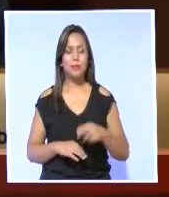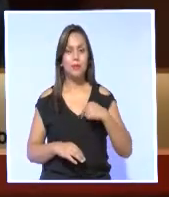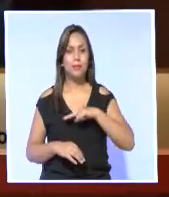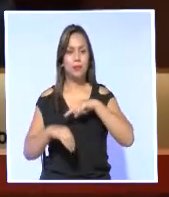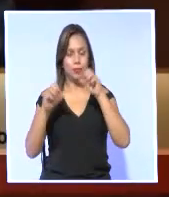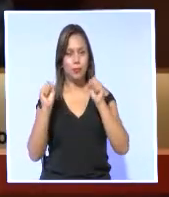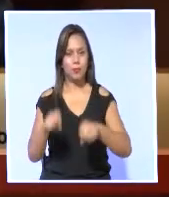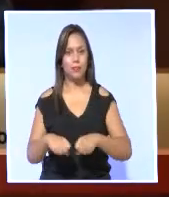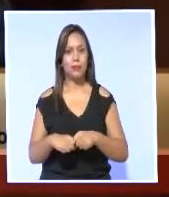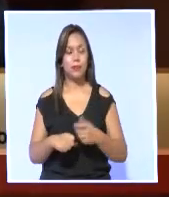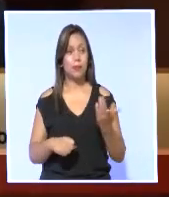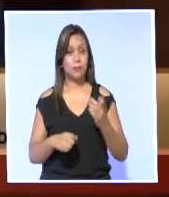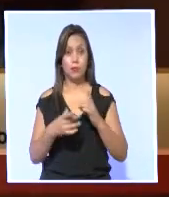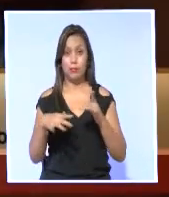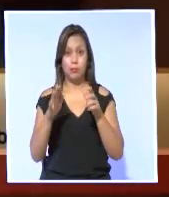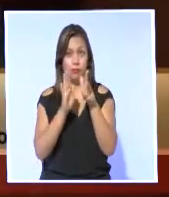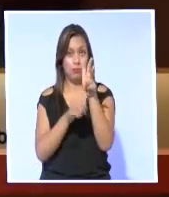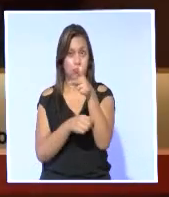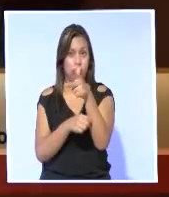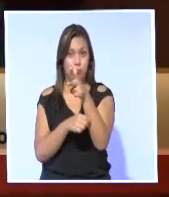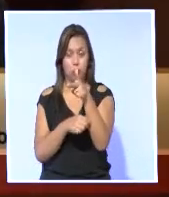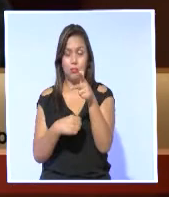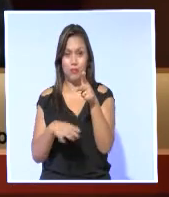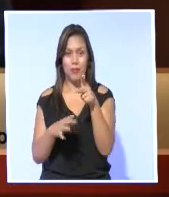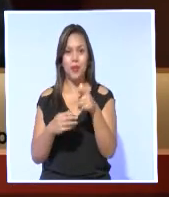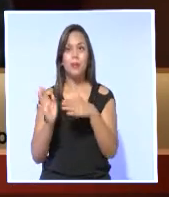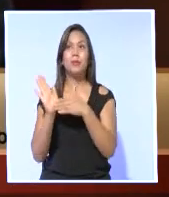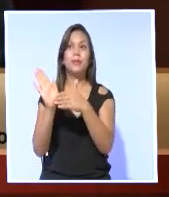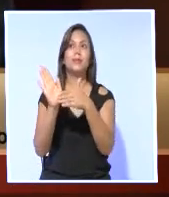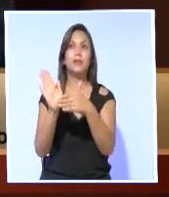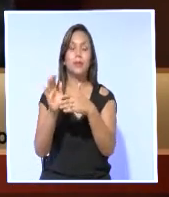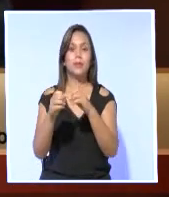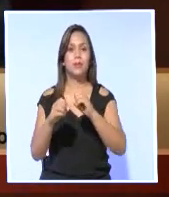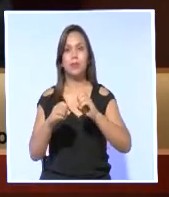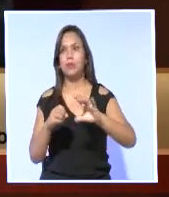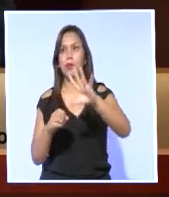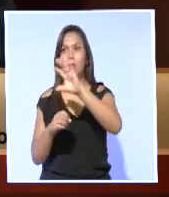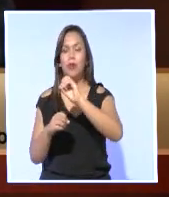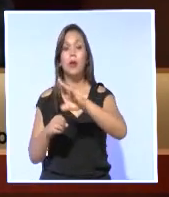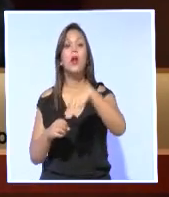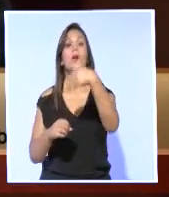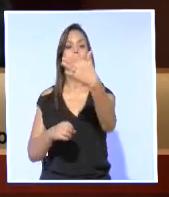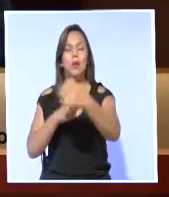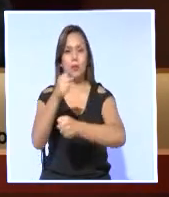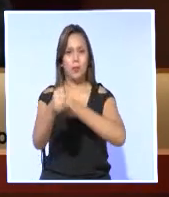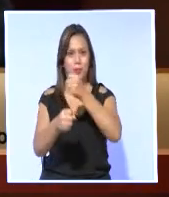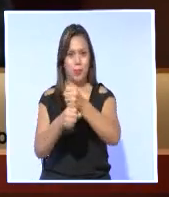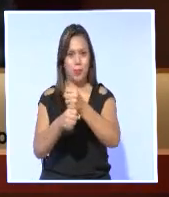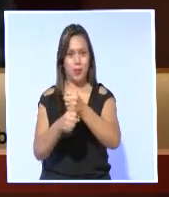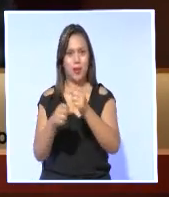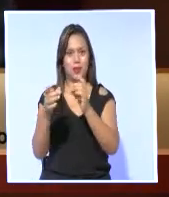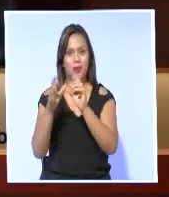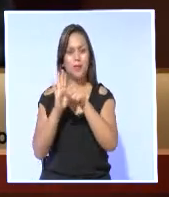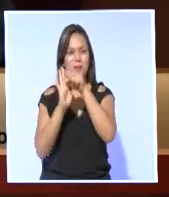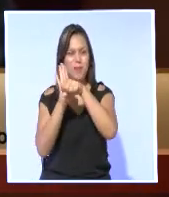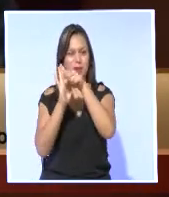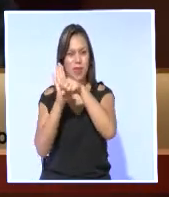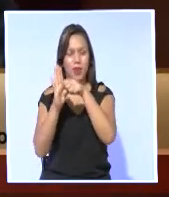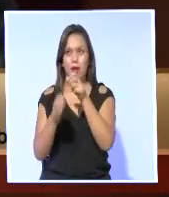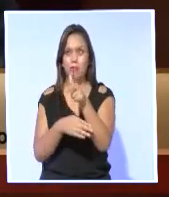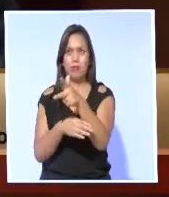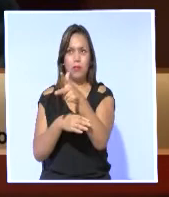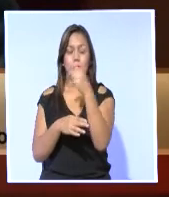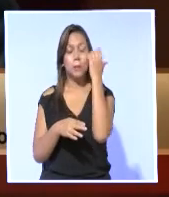hacer, esto está documentado y afortunadamente le vamos a presentar al mundo el próximo año a través de un documental, la